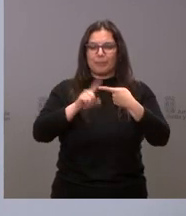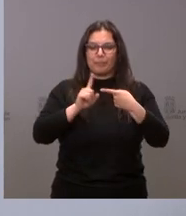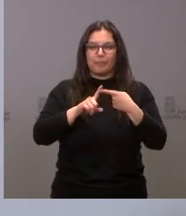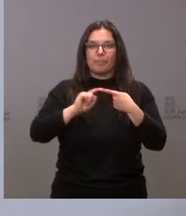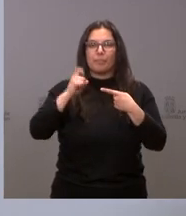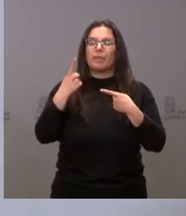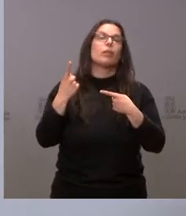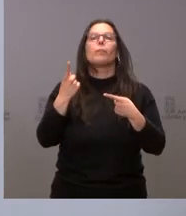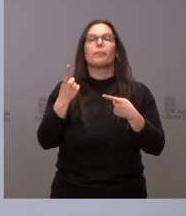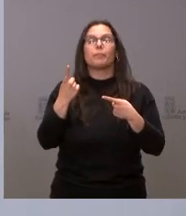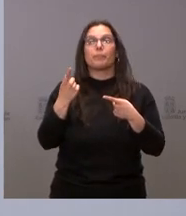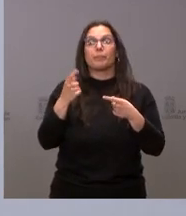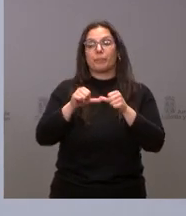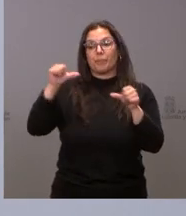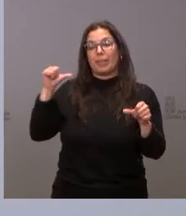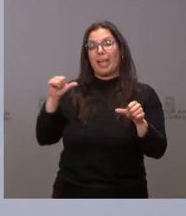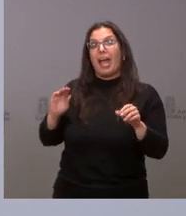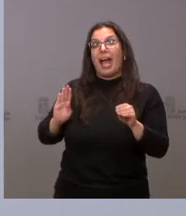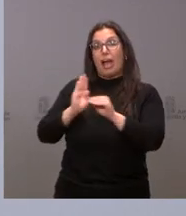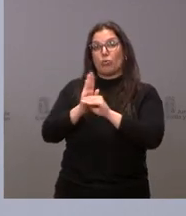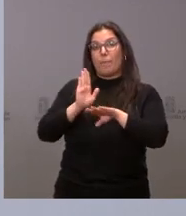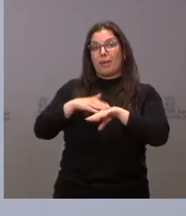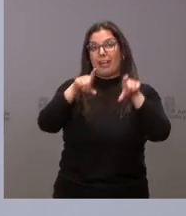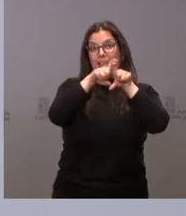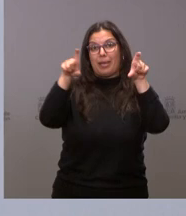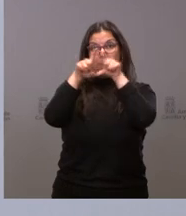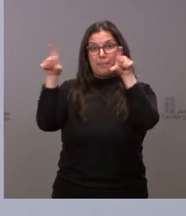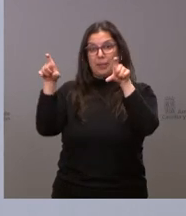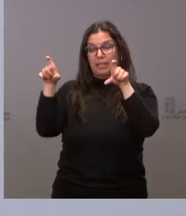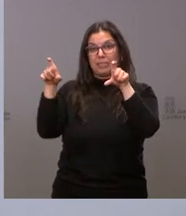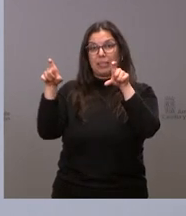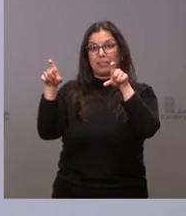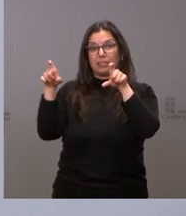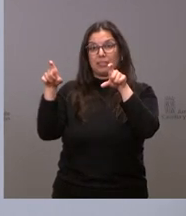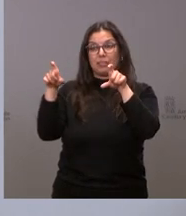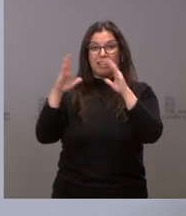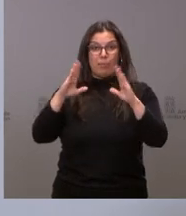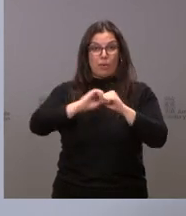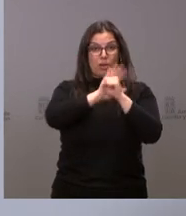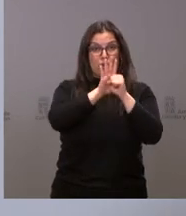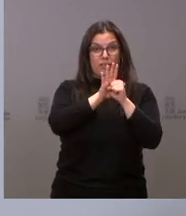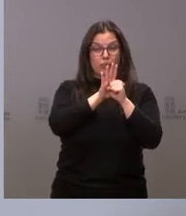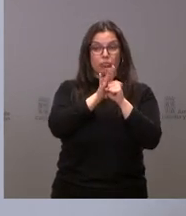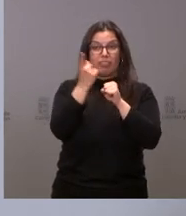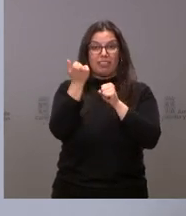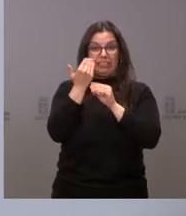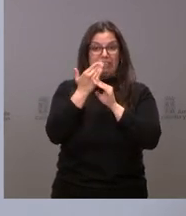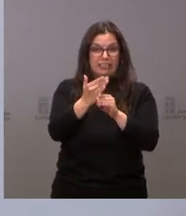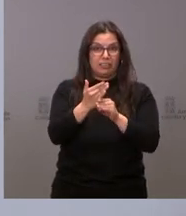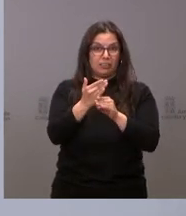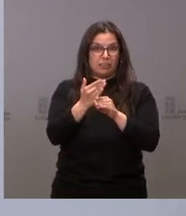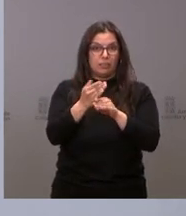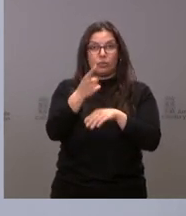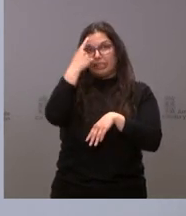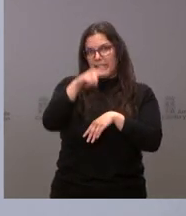remanentes de las ayudas empresariales que se dieron por la pandemia, que saben ustedes, que por la